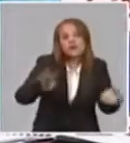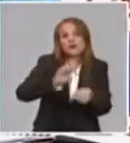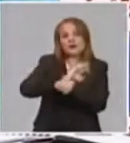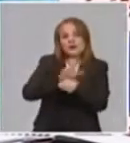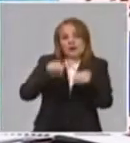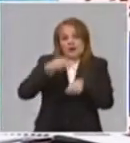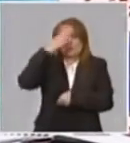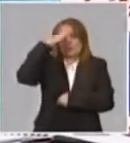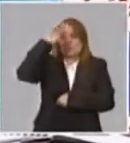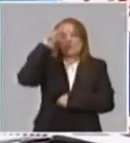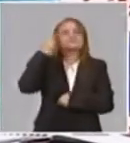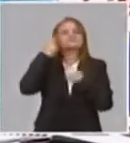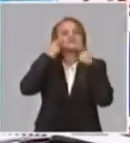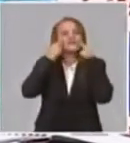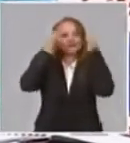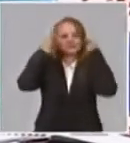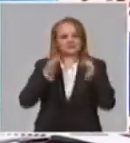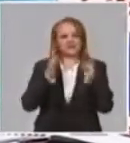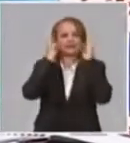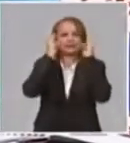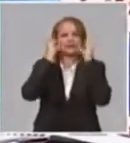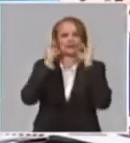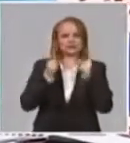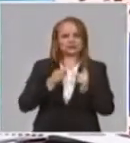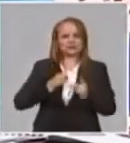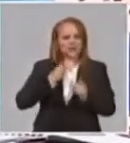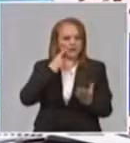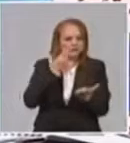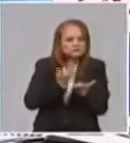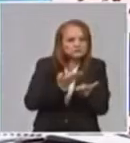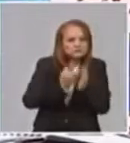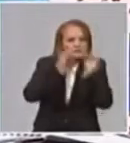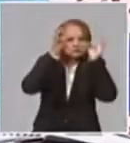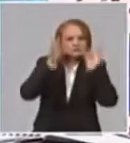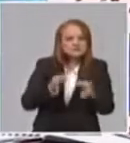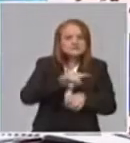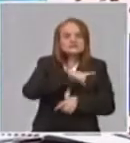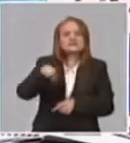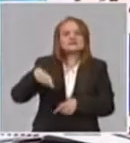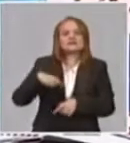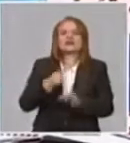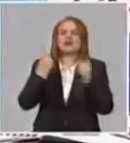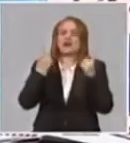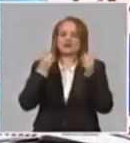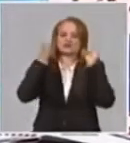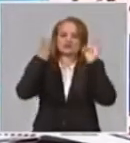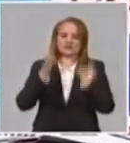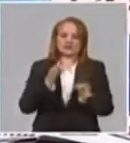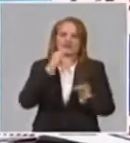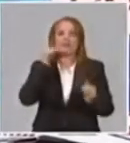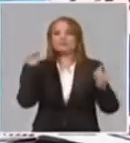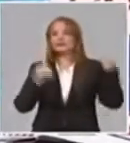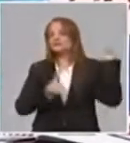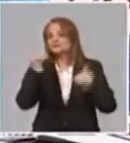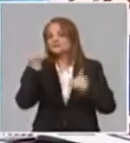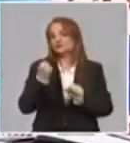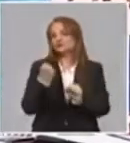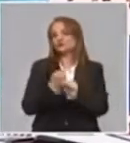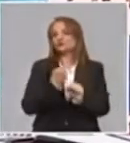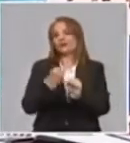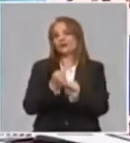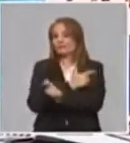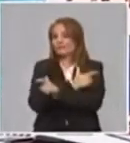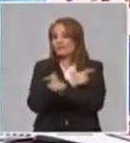resultados, ya hay evidencias que confirman la necesidad de la participación actual y mayor de las